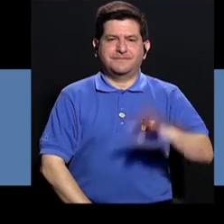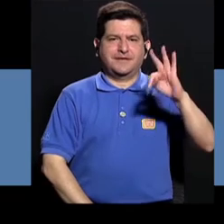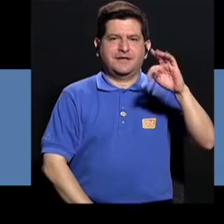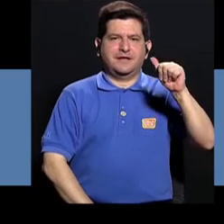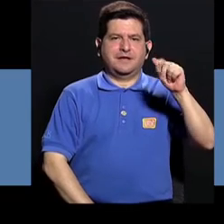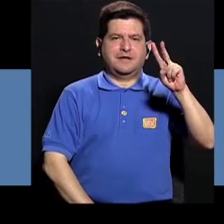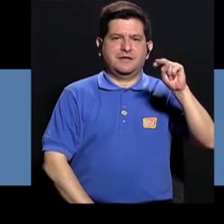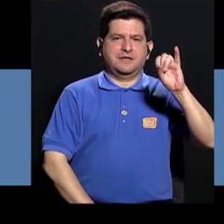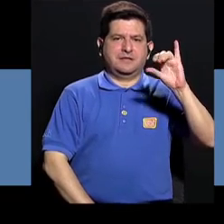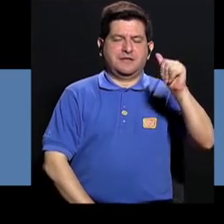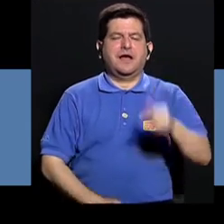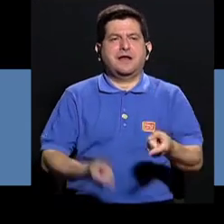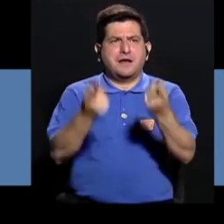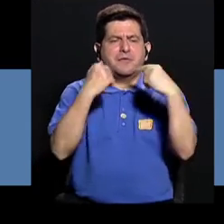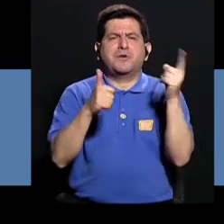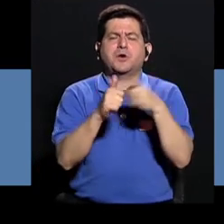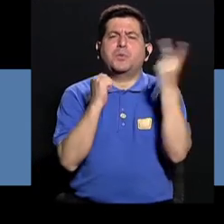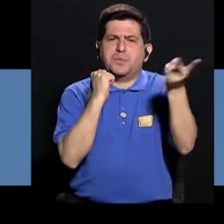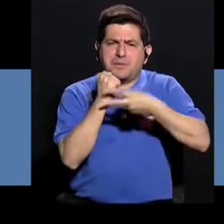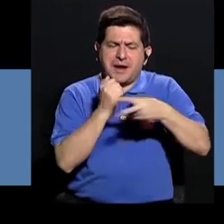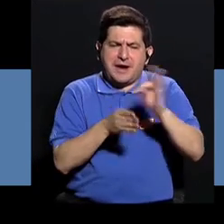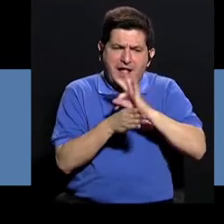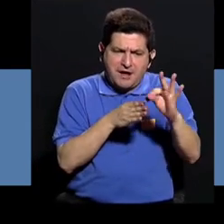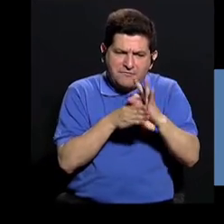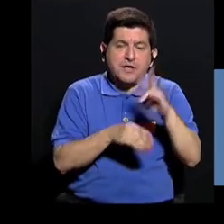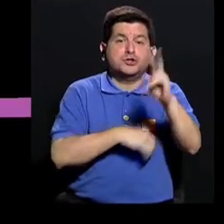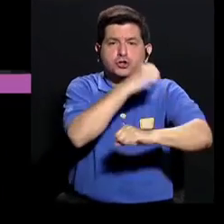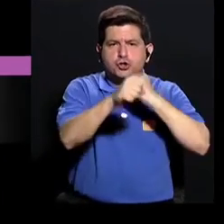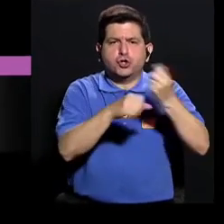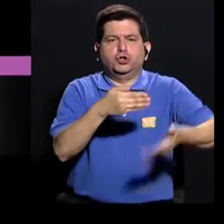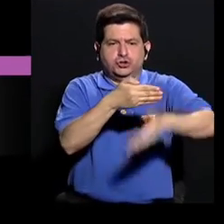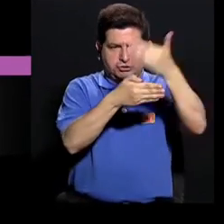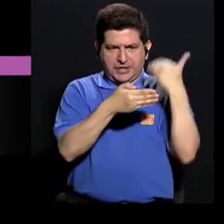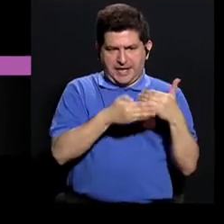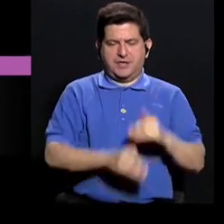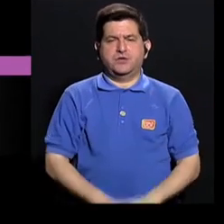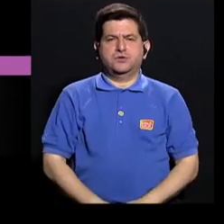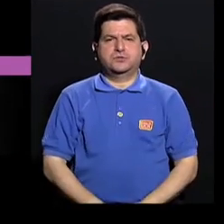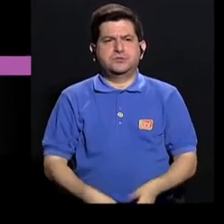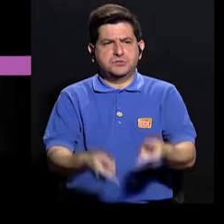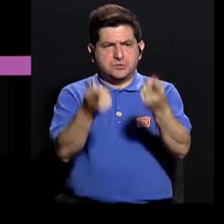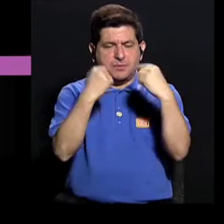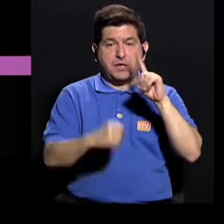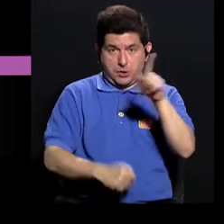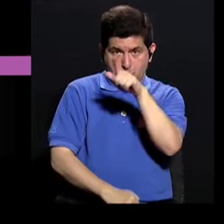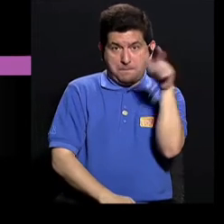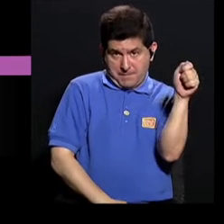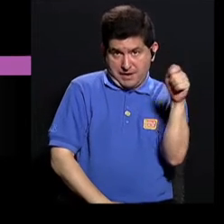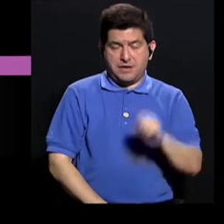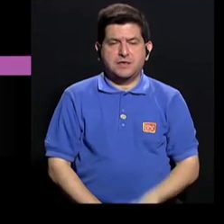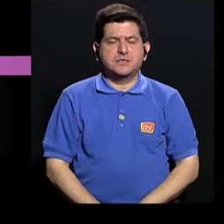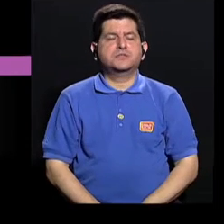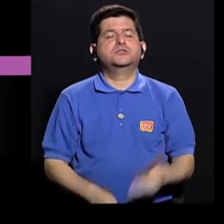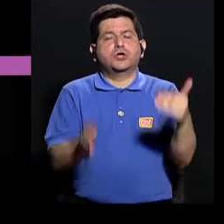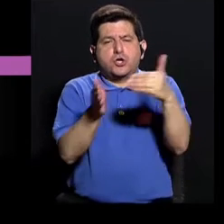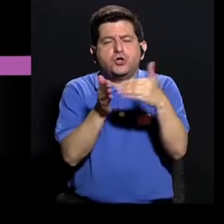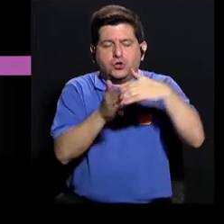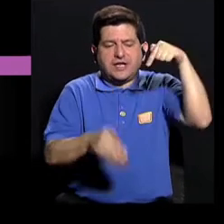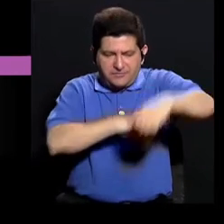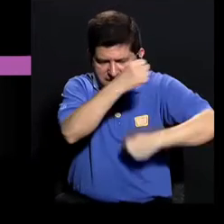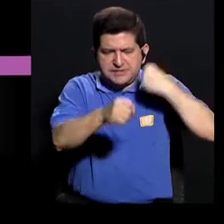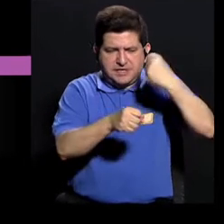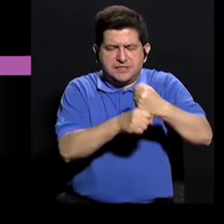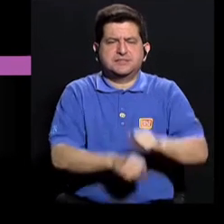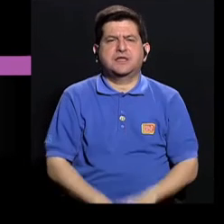Tania vino por primera vez en terapia hace como dos años, estuvo viniendo un mes y volvió a